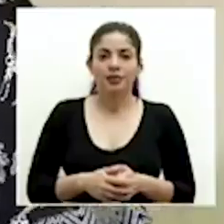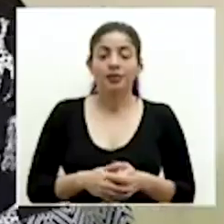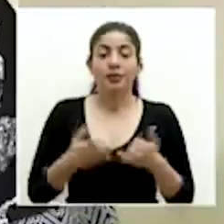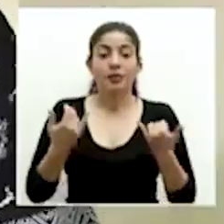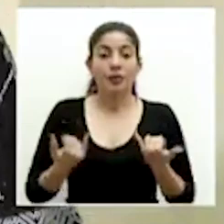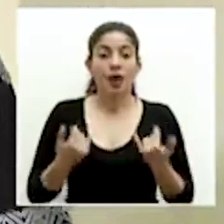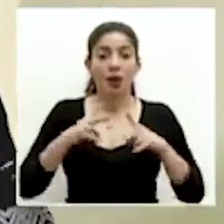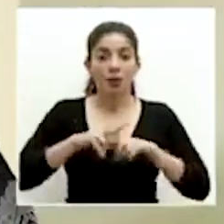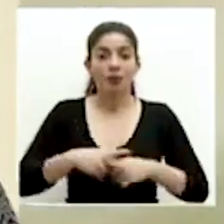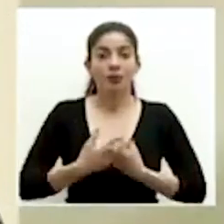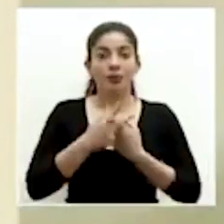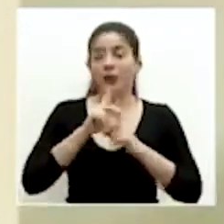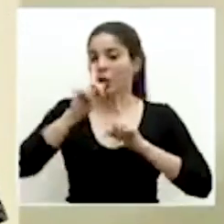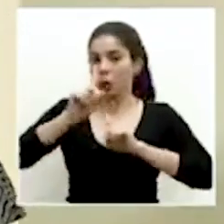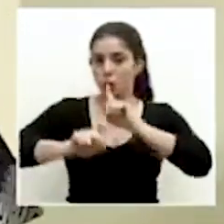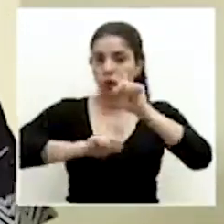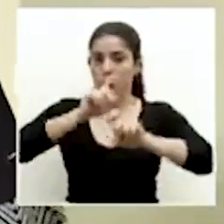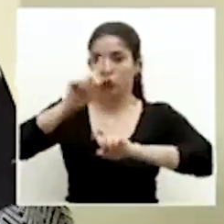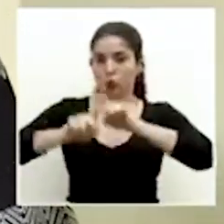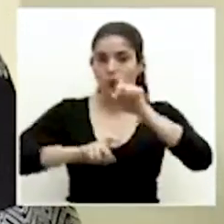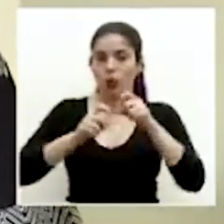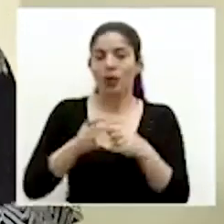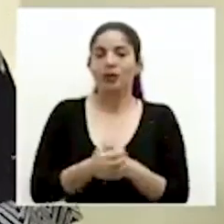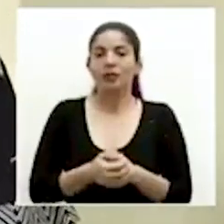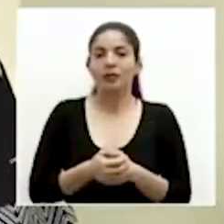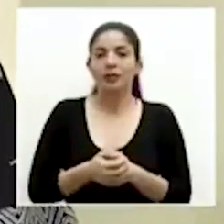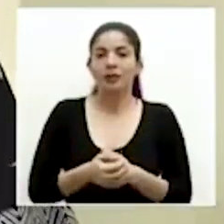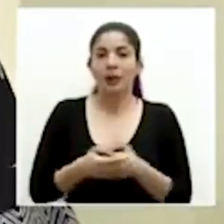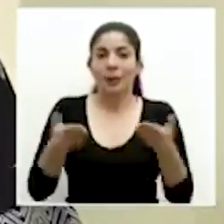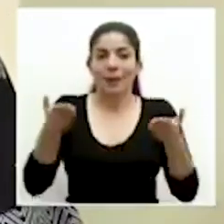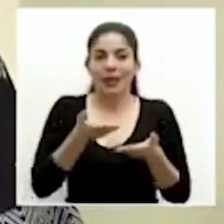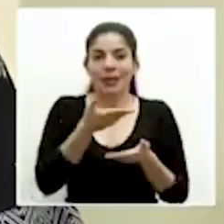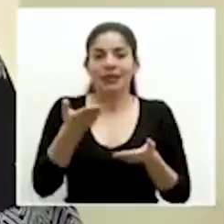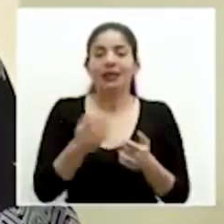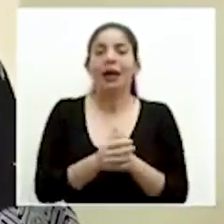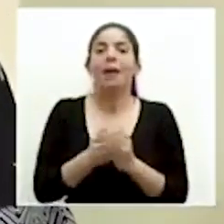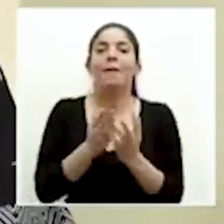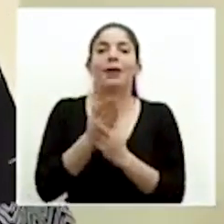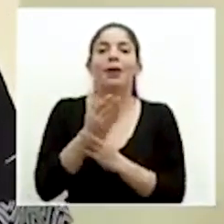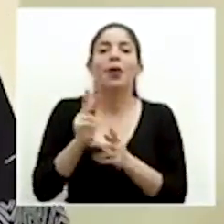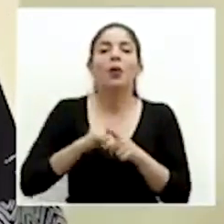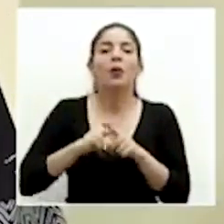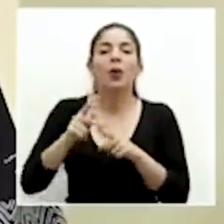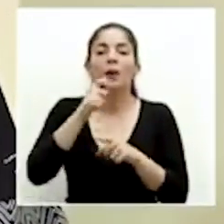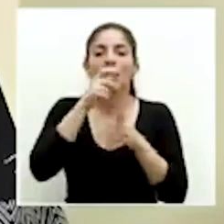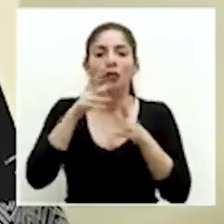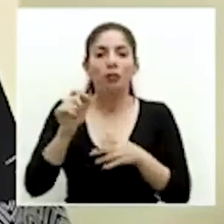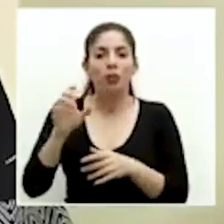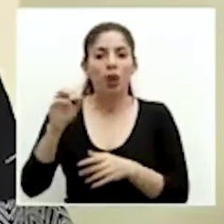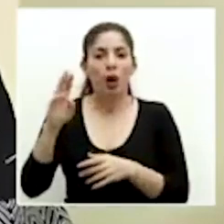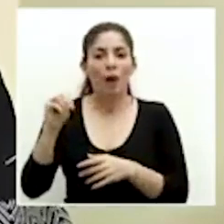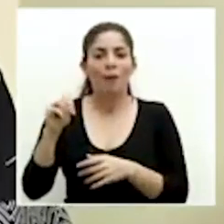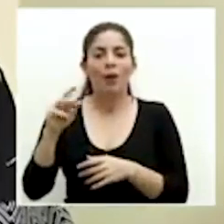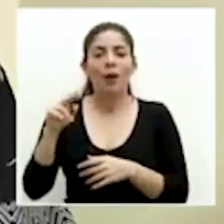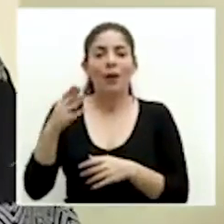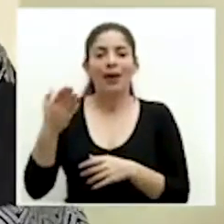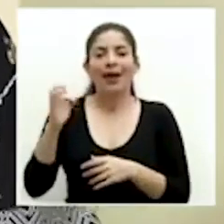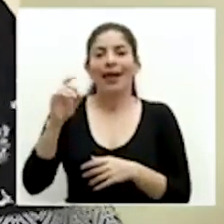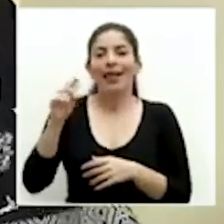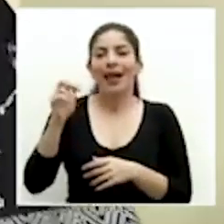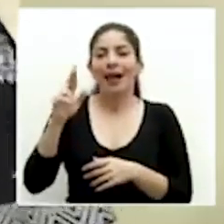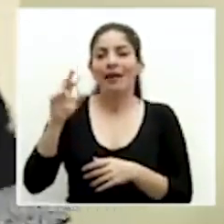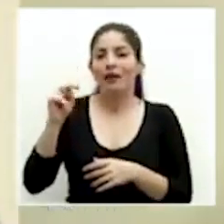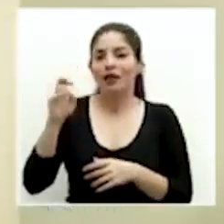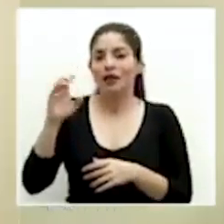Iniciamos el periodo de consultas presenciales con el medio puroperiodismo.com con el colega Edgar Fonseca